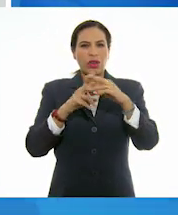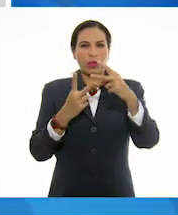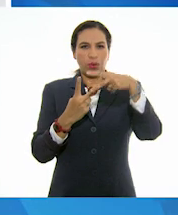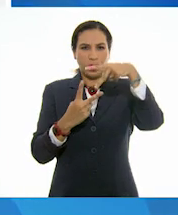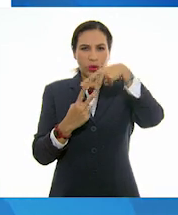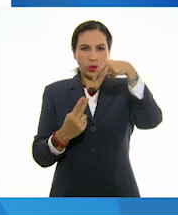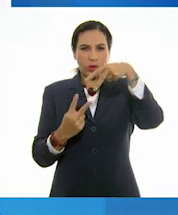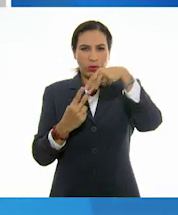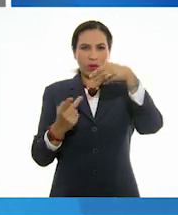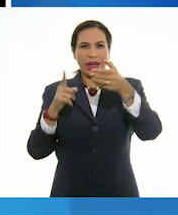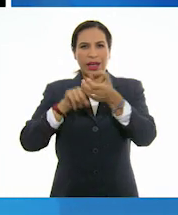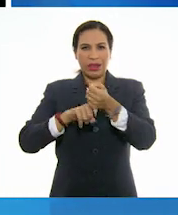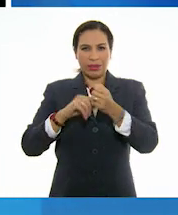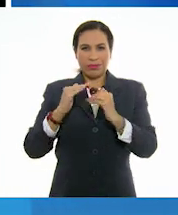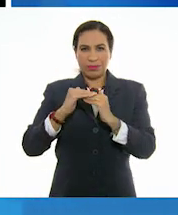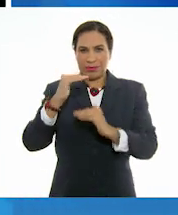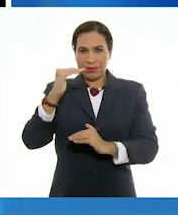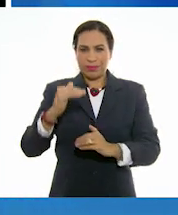en el rombo más grande.